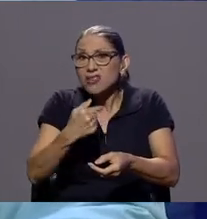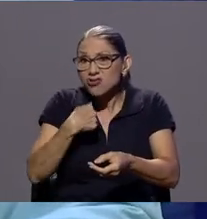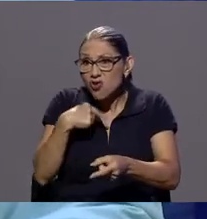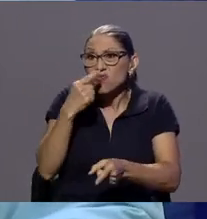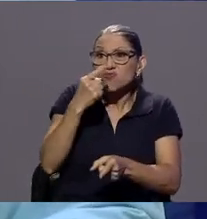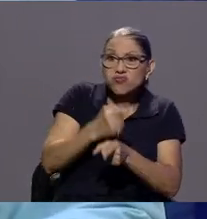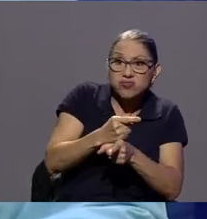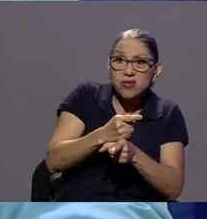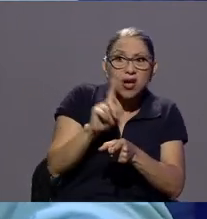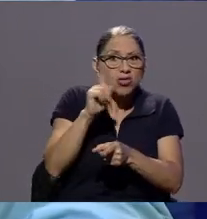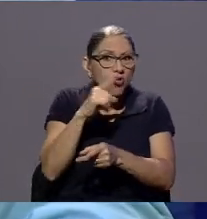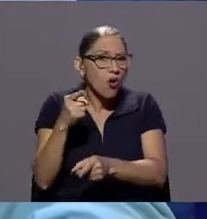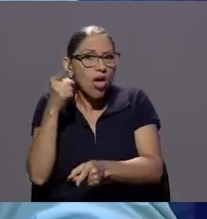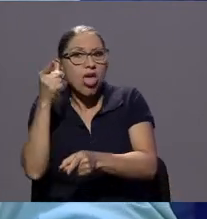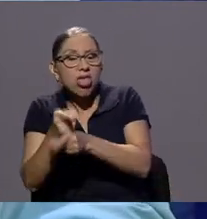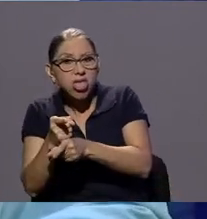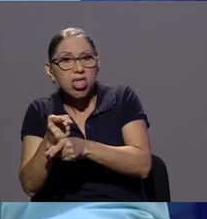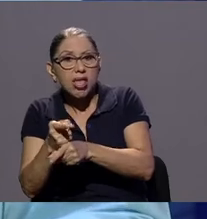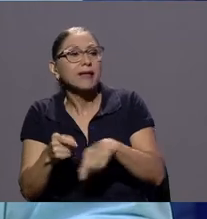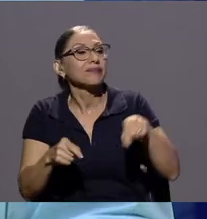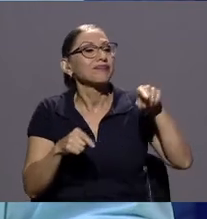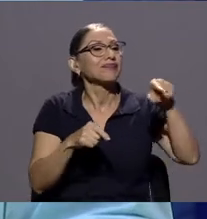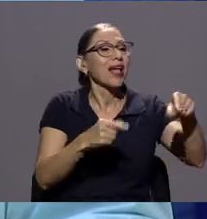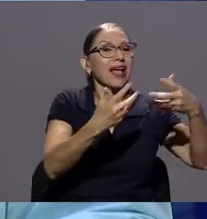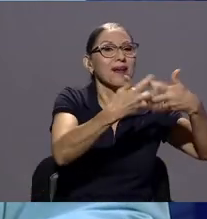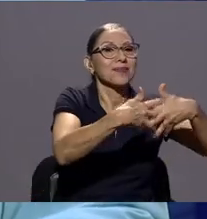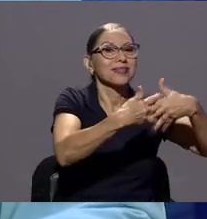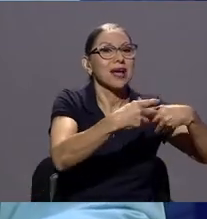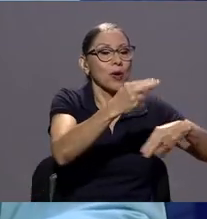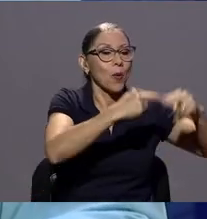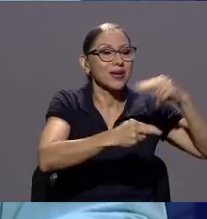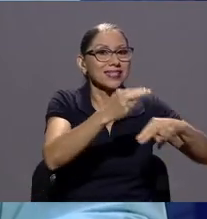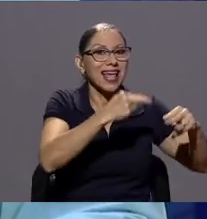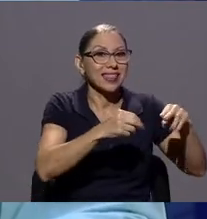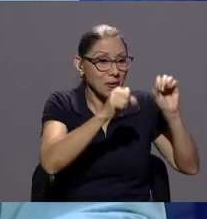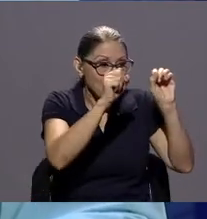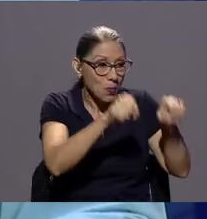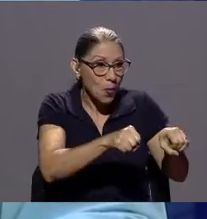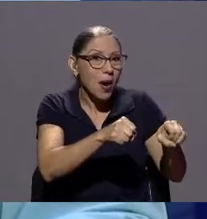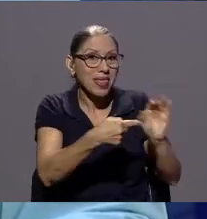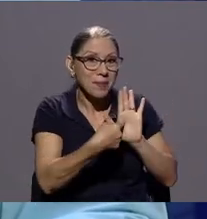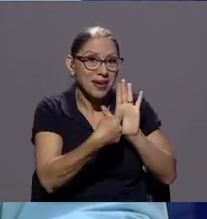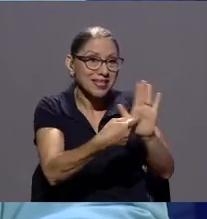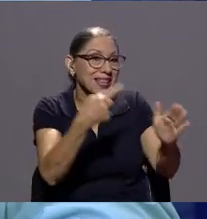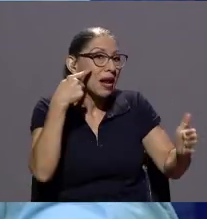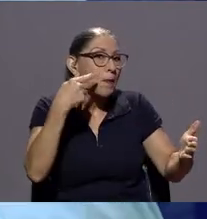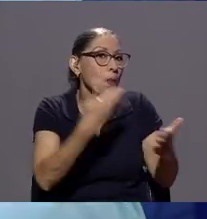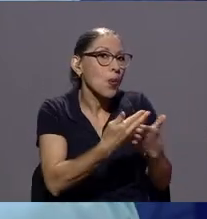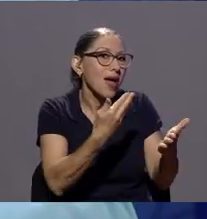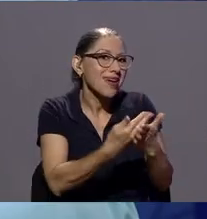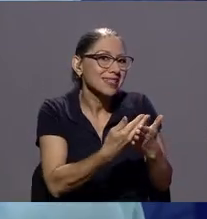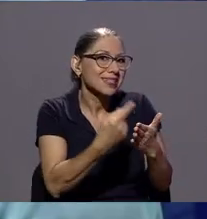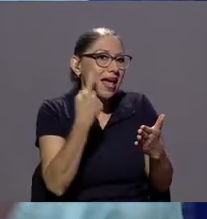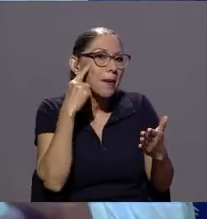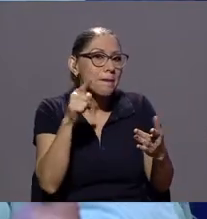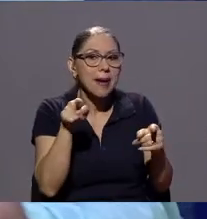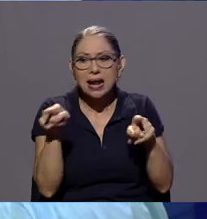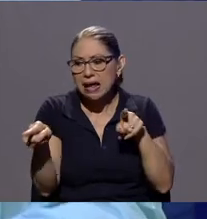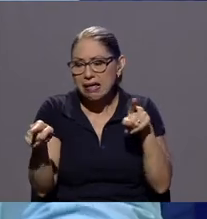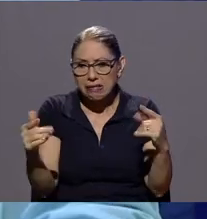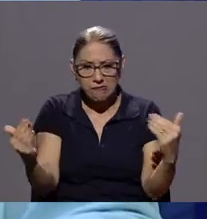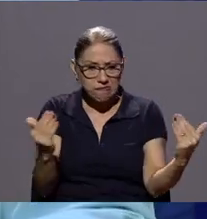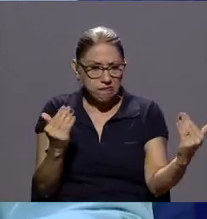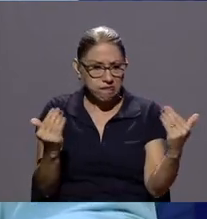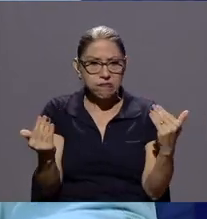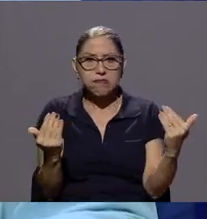comerciante la posibilidad de presentar pruebas que desvirtuden lo que yo como consumidor estoy diciendo se hacen audiencias